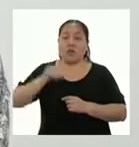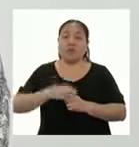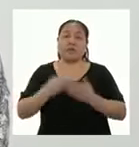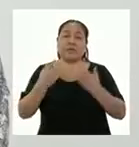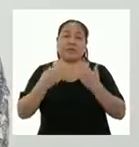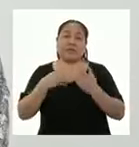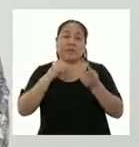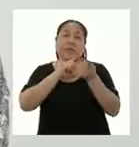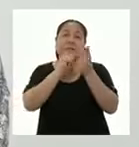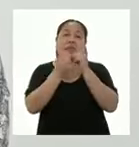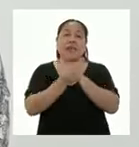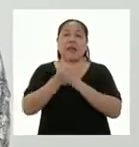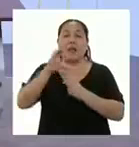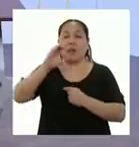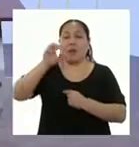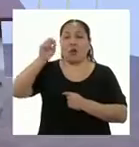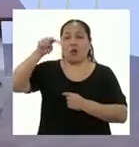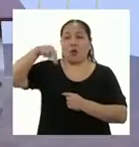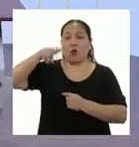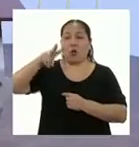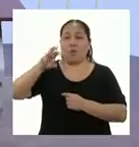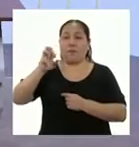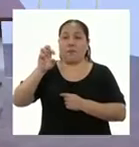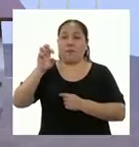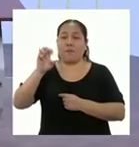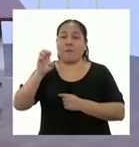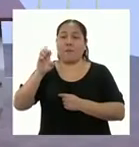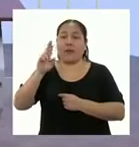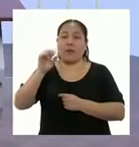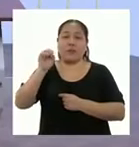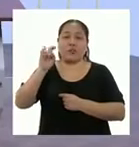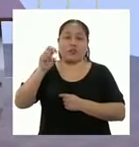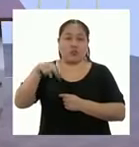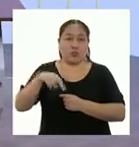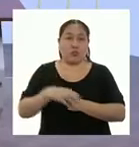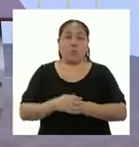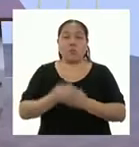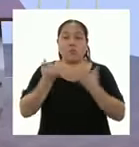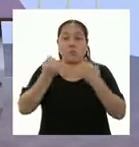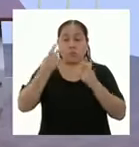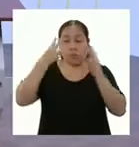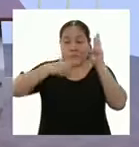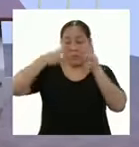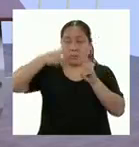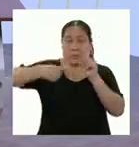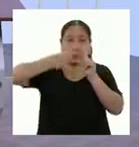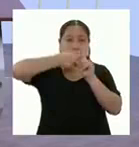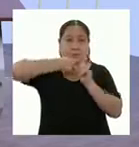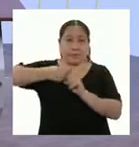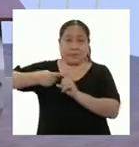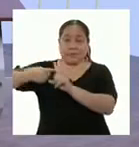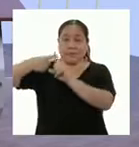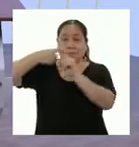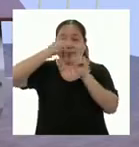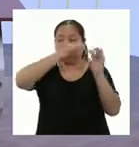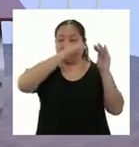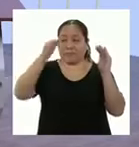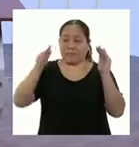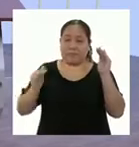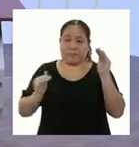las conversiones respectivas. Entonces, calculemos la suma de las longitudes de todos los lados del terreno.